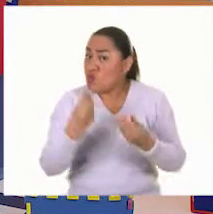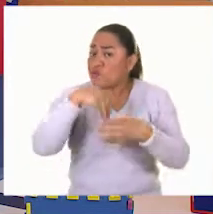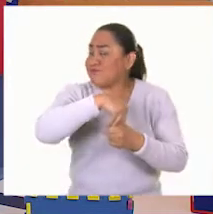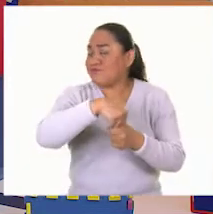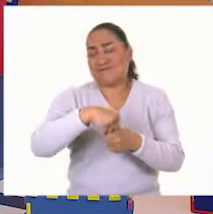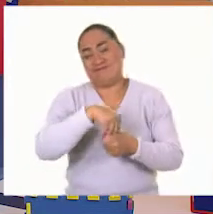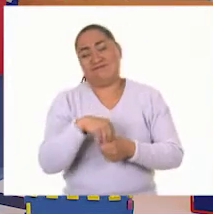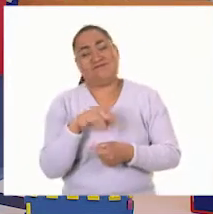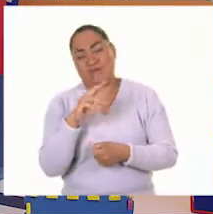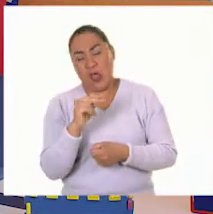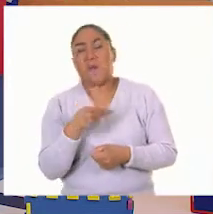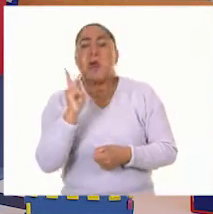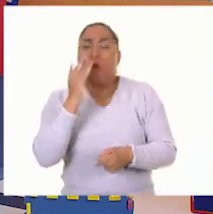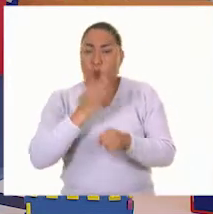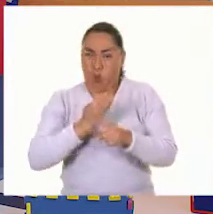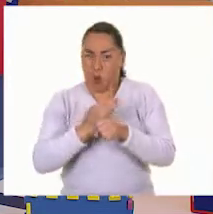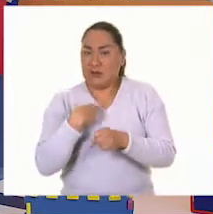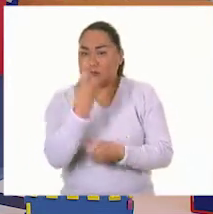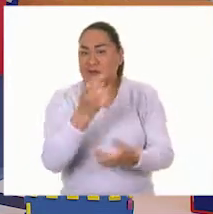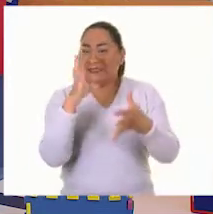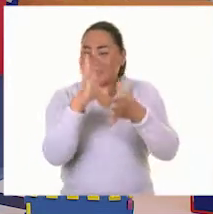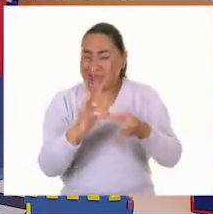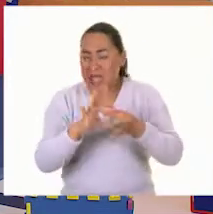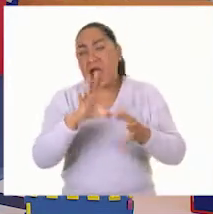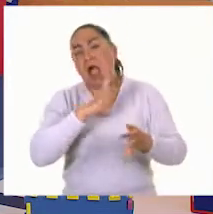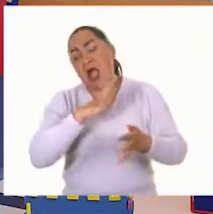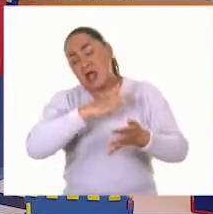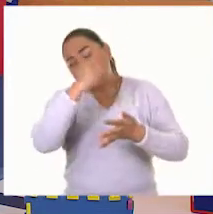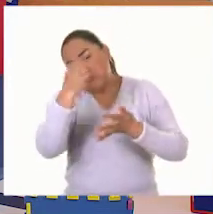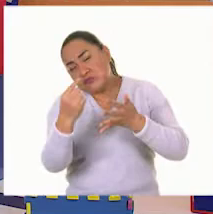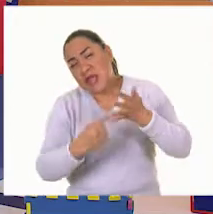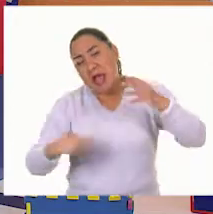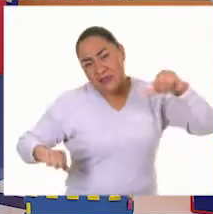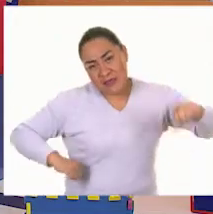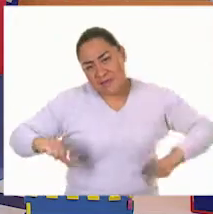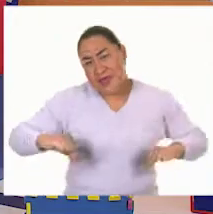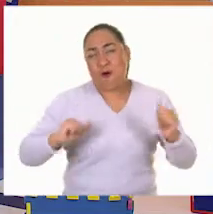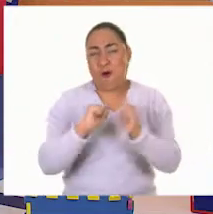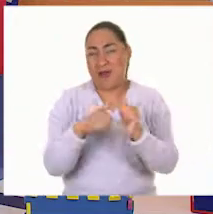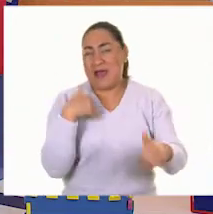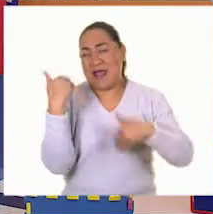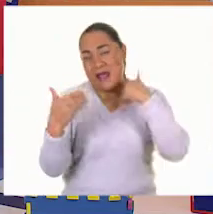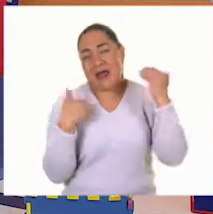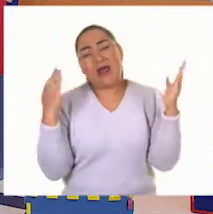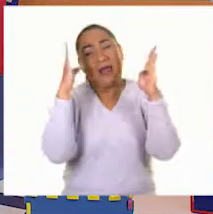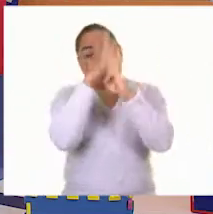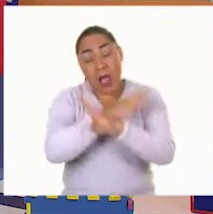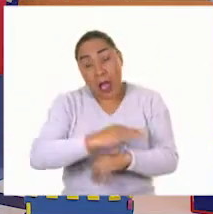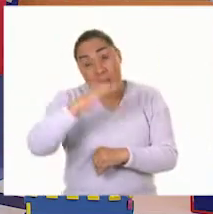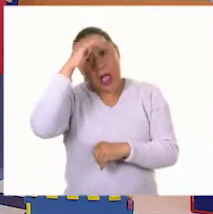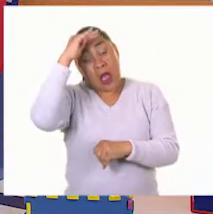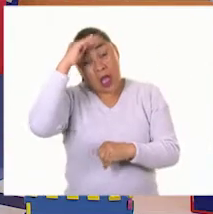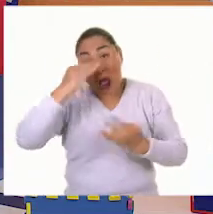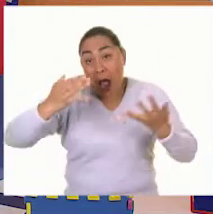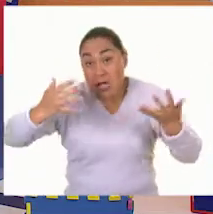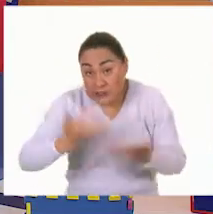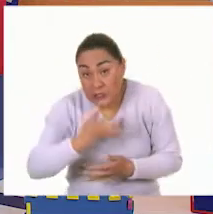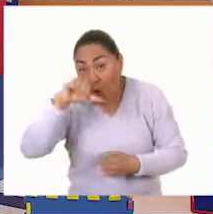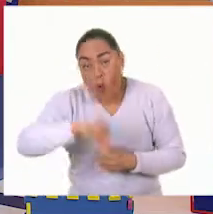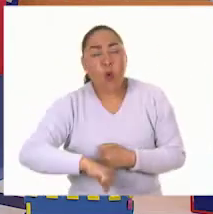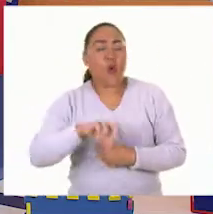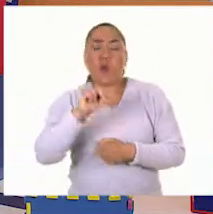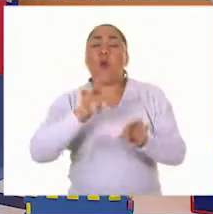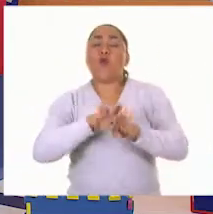vamos a hablar de algunas actividades recreativas, no quiere decir que tengamos que salir a realizarlas. Es importante seguir cuidándonos y seguir las